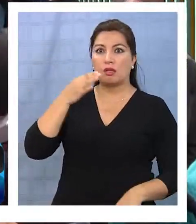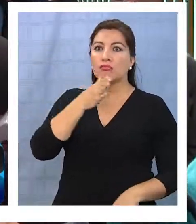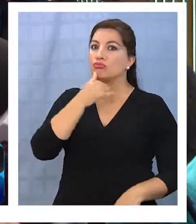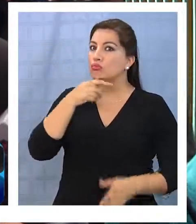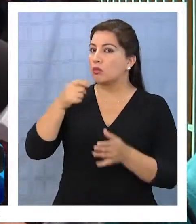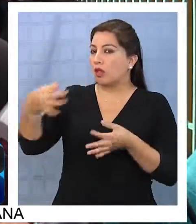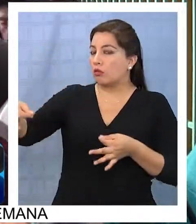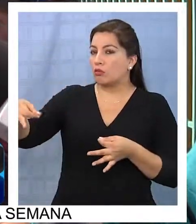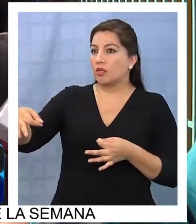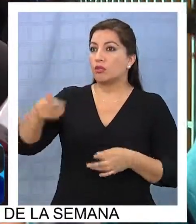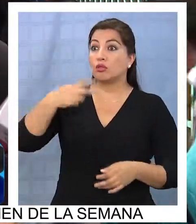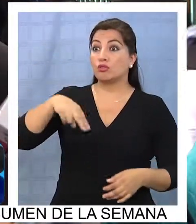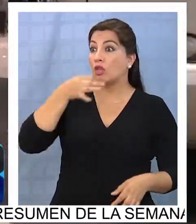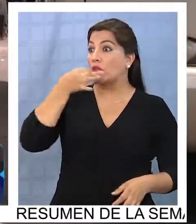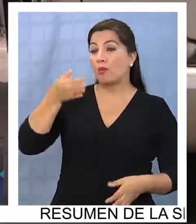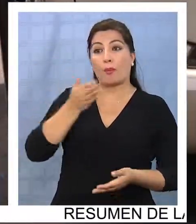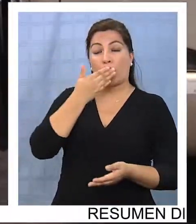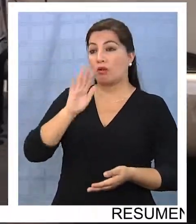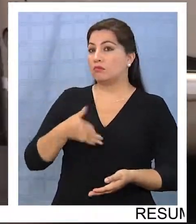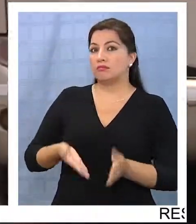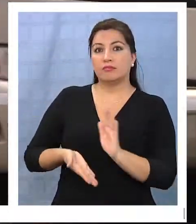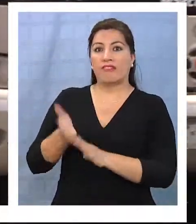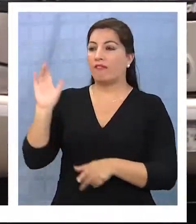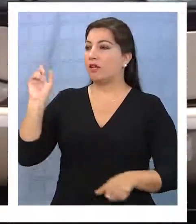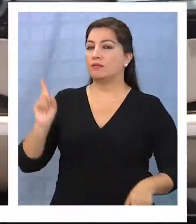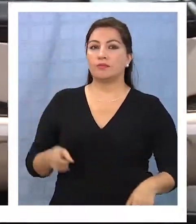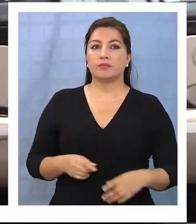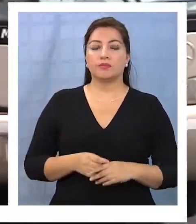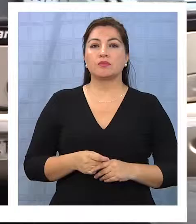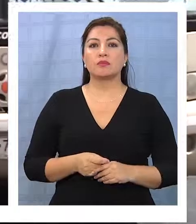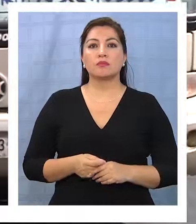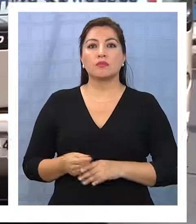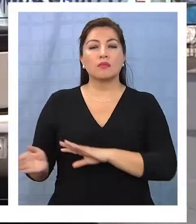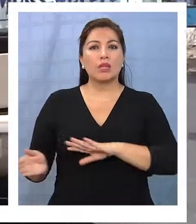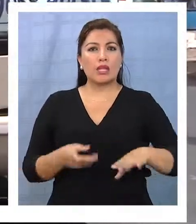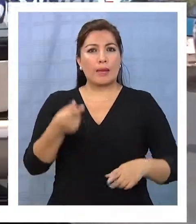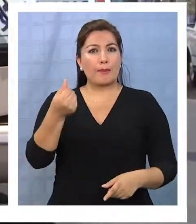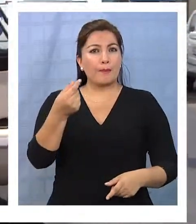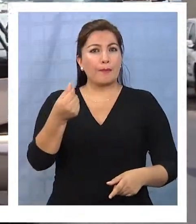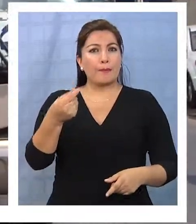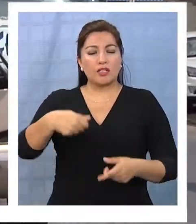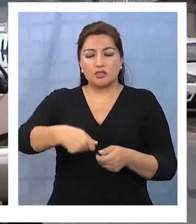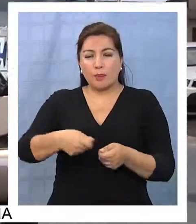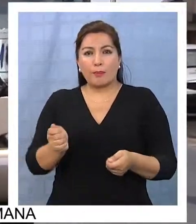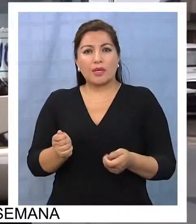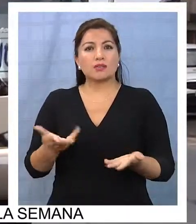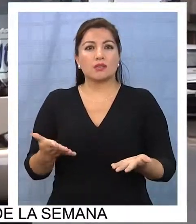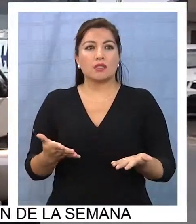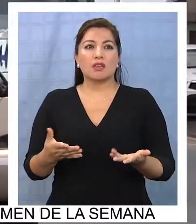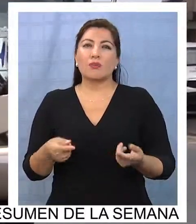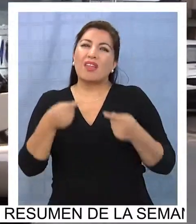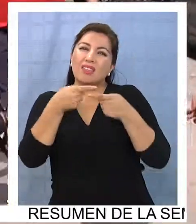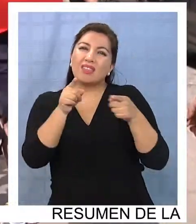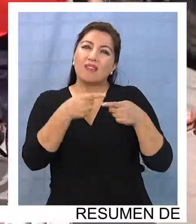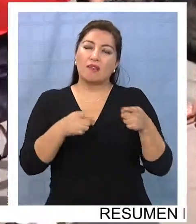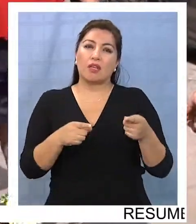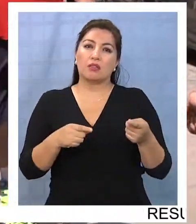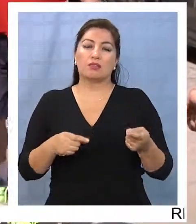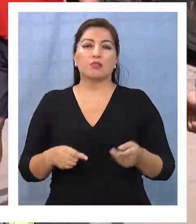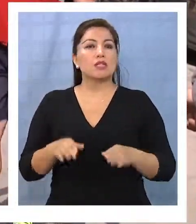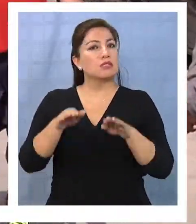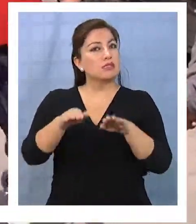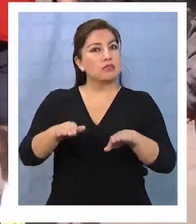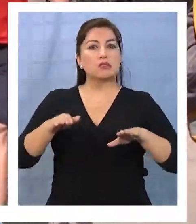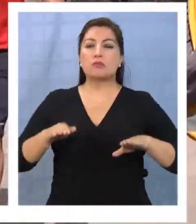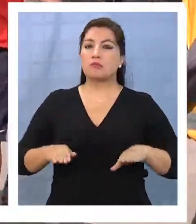nosotros estábamos acá y nos correspondía acá a este lugar. Los precios de los pasajes varían según la locomoción, tal